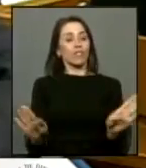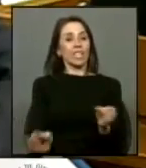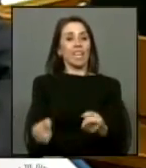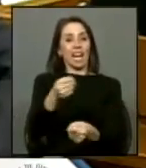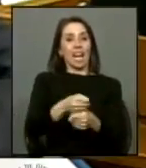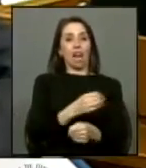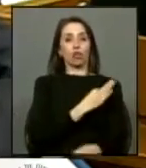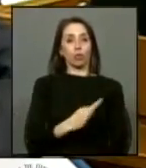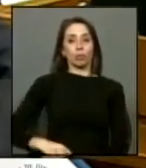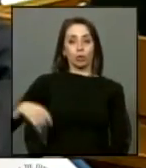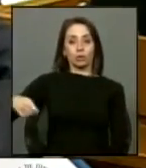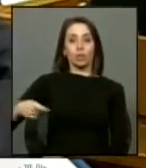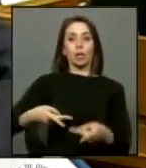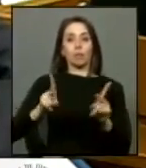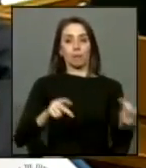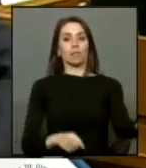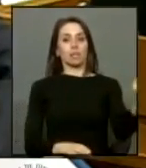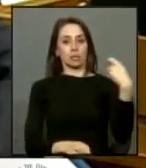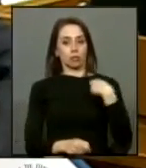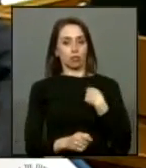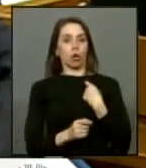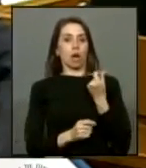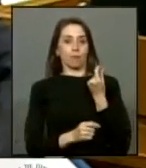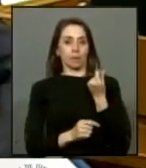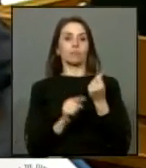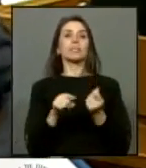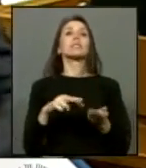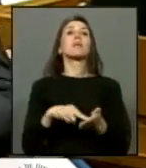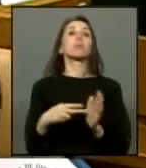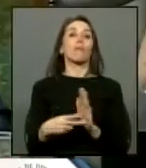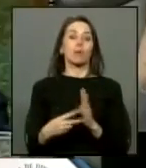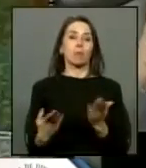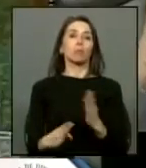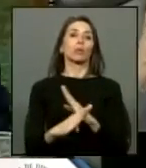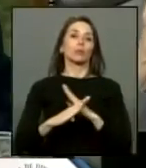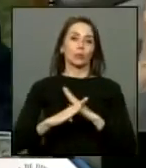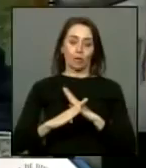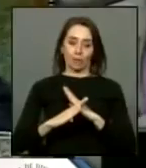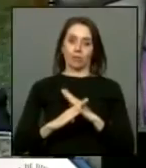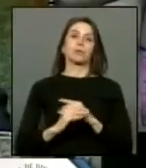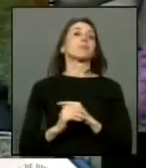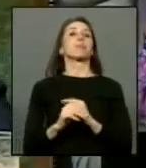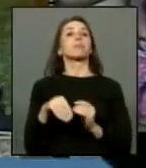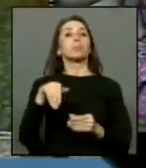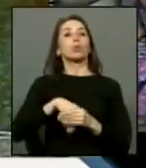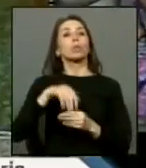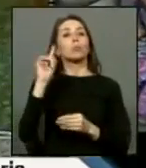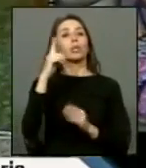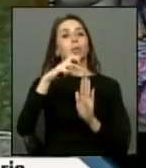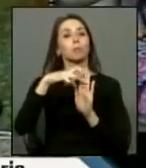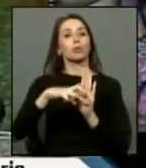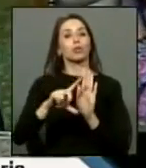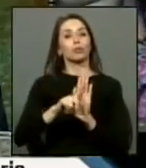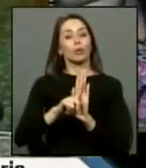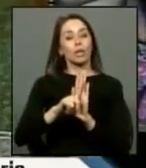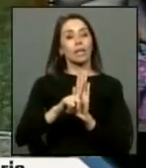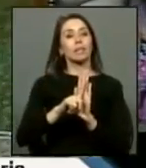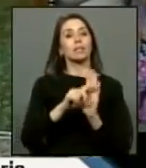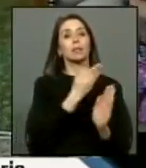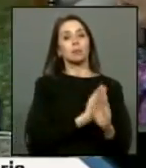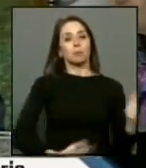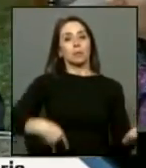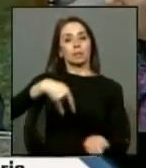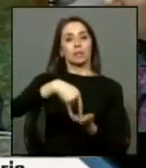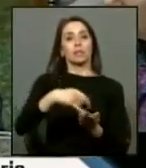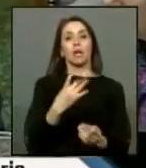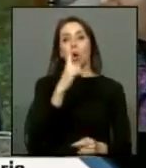ya el cargo habría derecho a perseguir el beneficio ese es el problema muy bien en votación general el proyecto de ley iniciado en mensaje que otorga